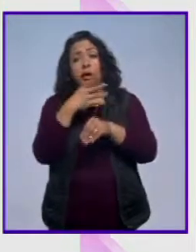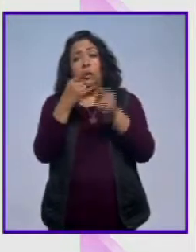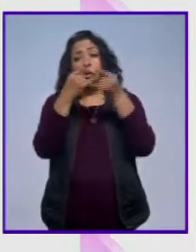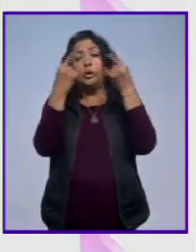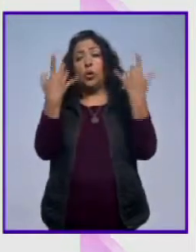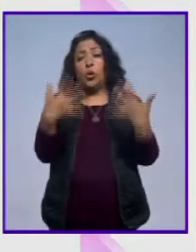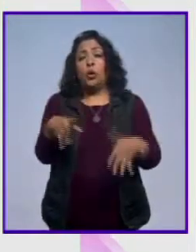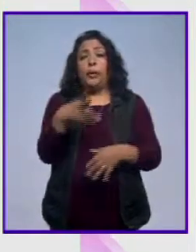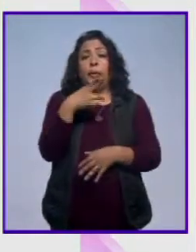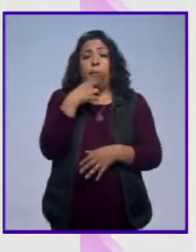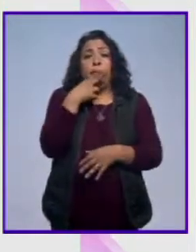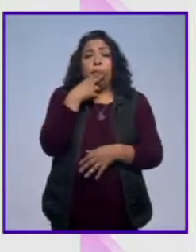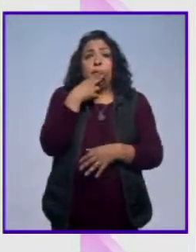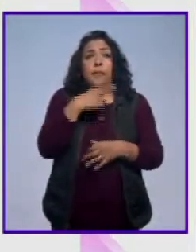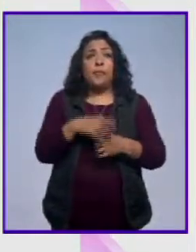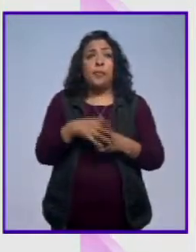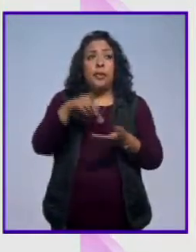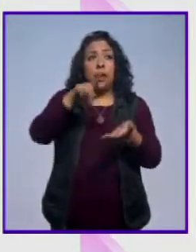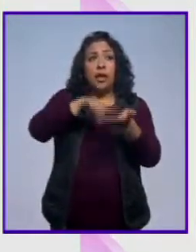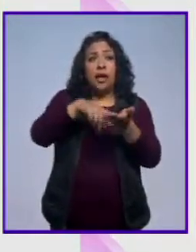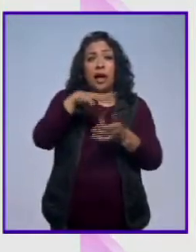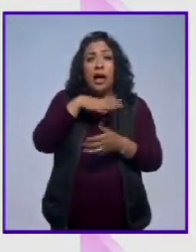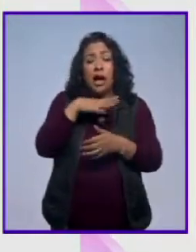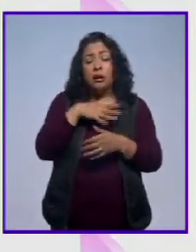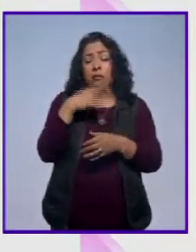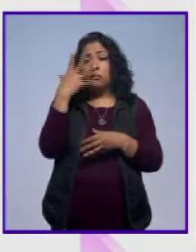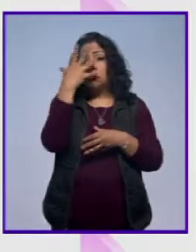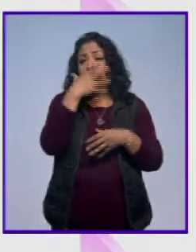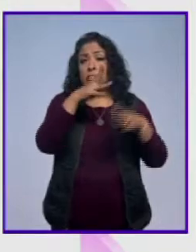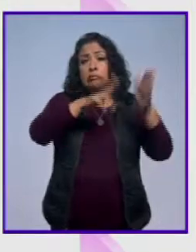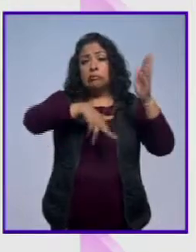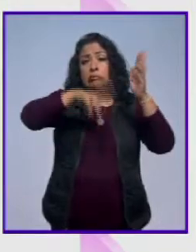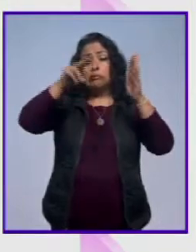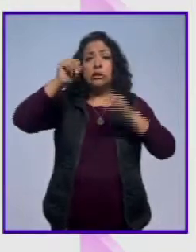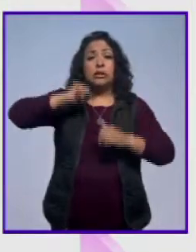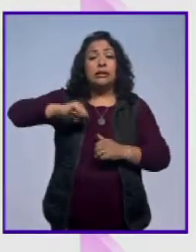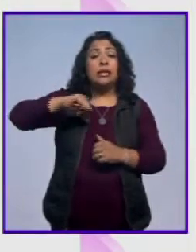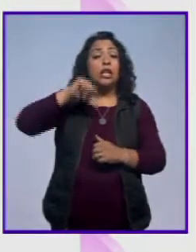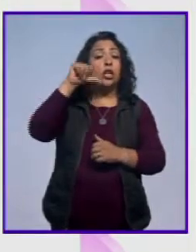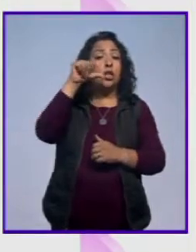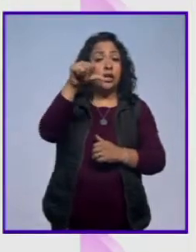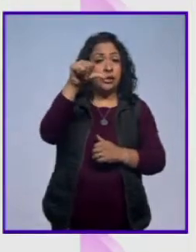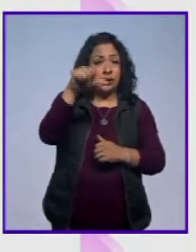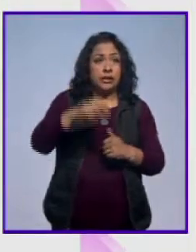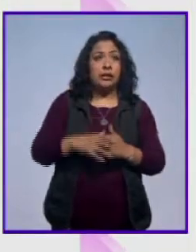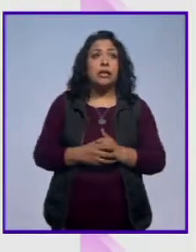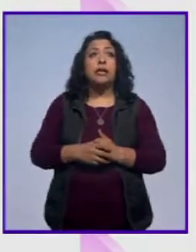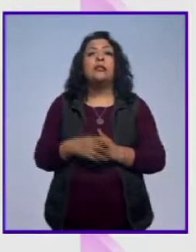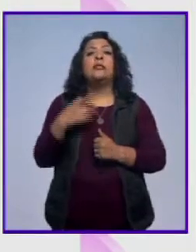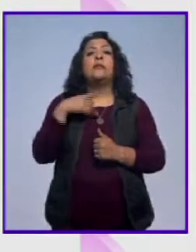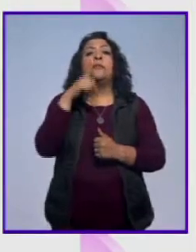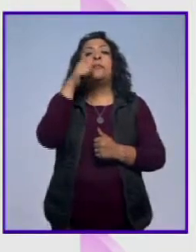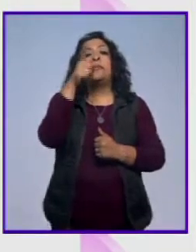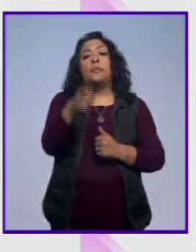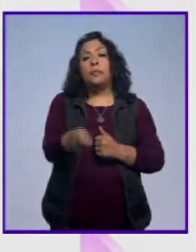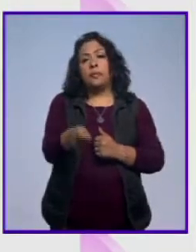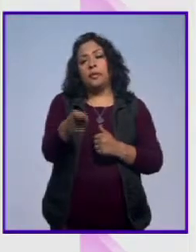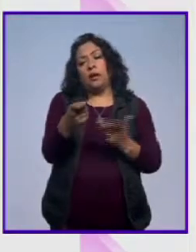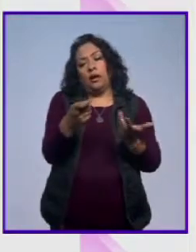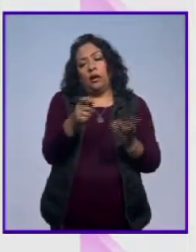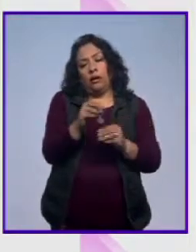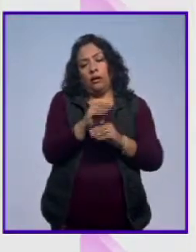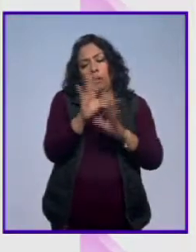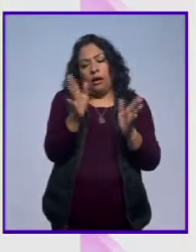En su interior se conservan ejemplos excepcionales de pintura mural del siglo XVI que representan, por